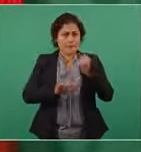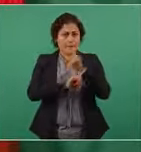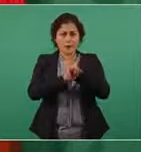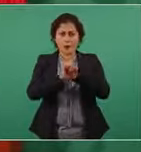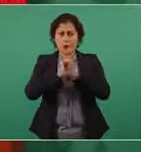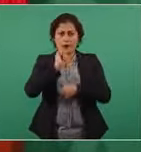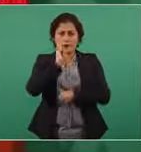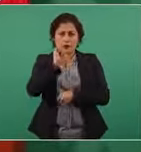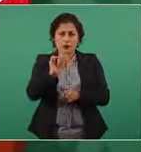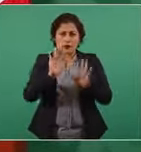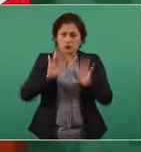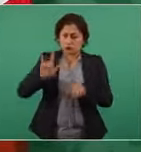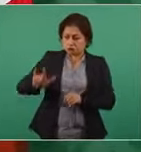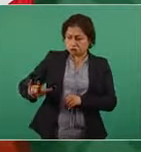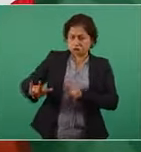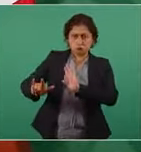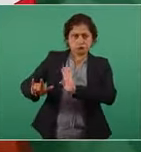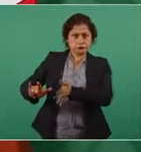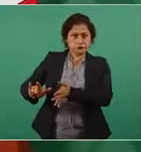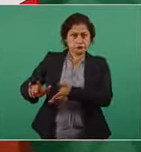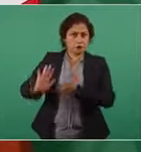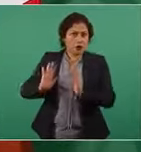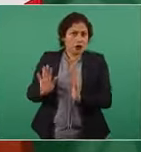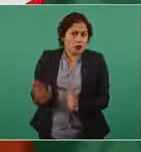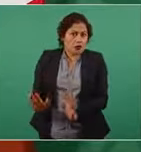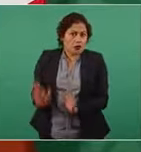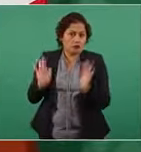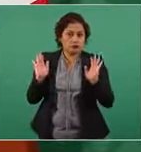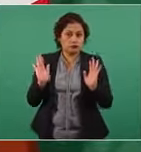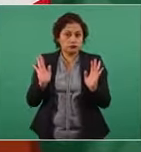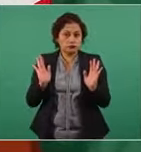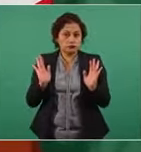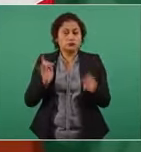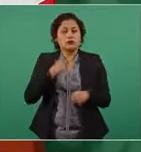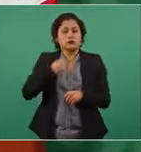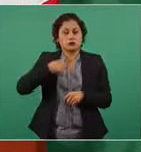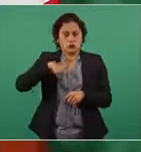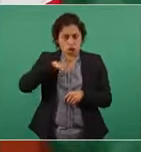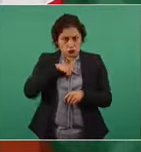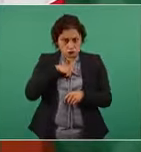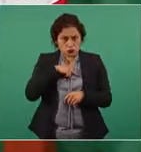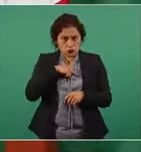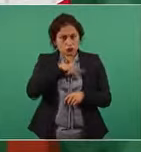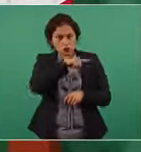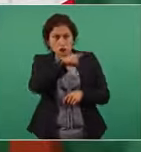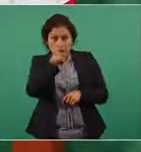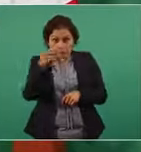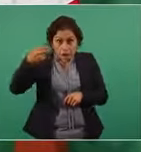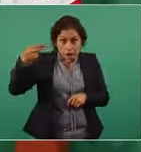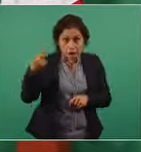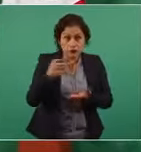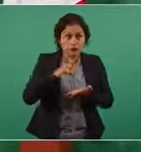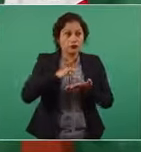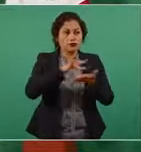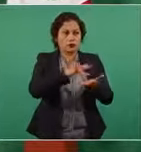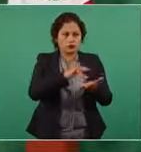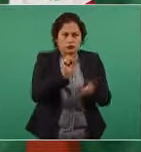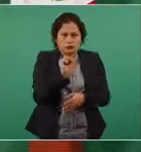O sea, ahí se queda el avión y de todas maneras nosotros vamos a apoyar para que lleguen